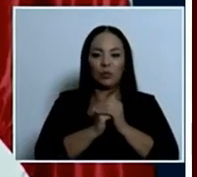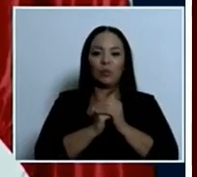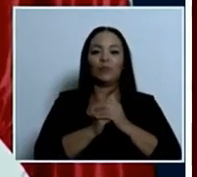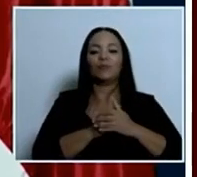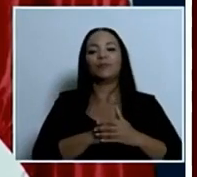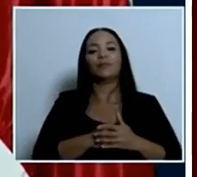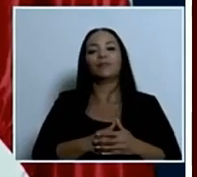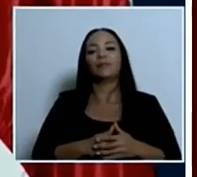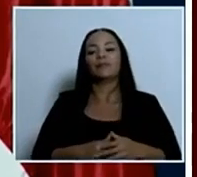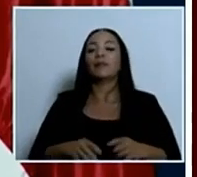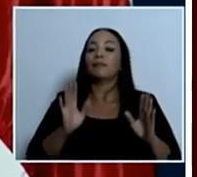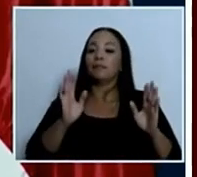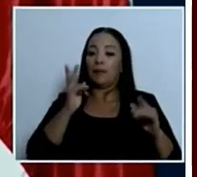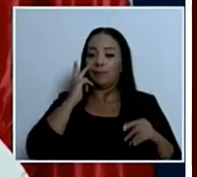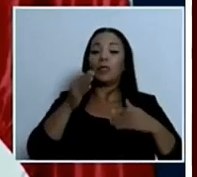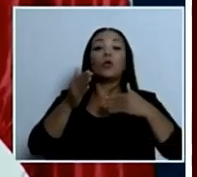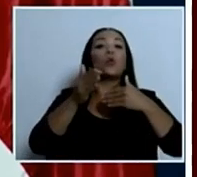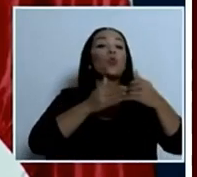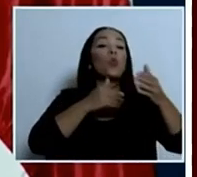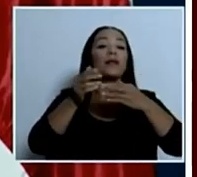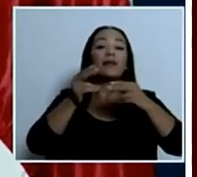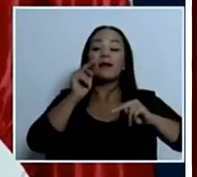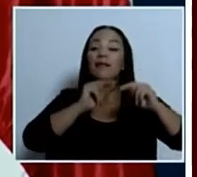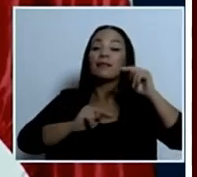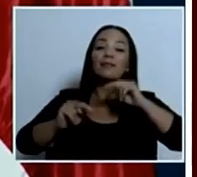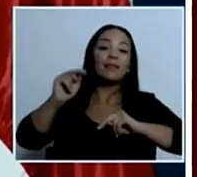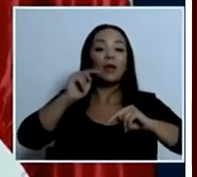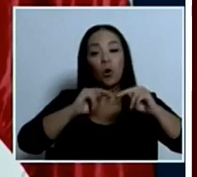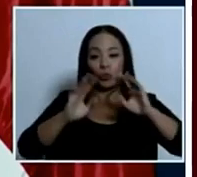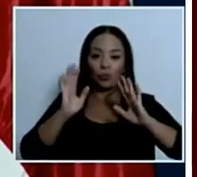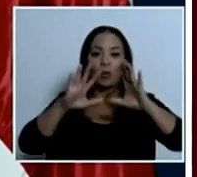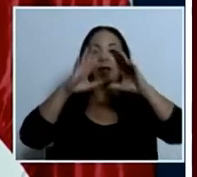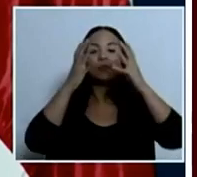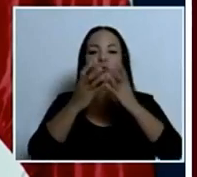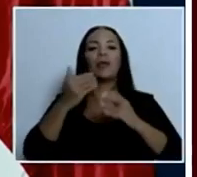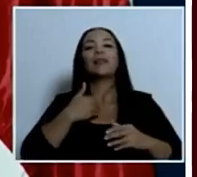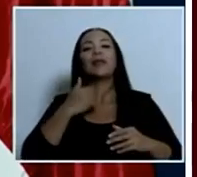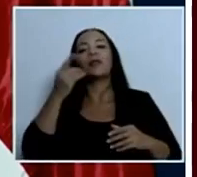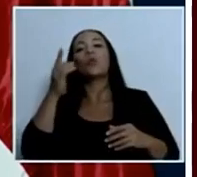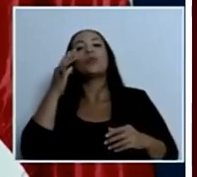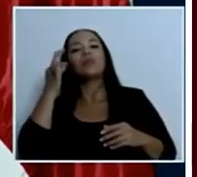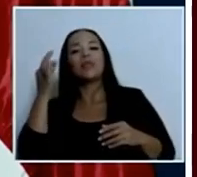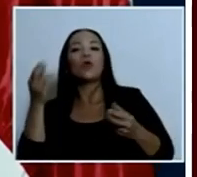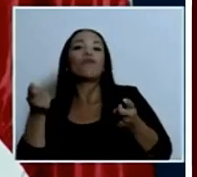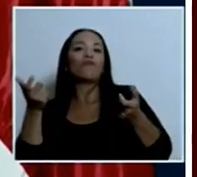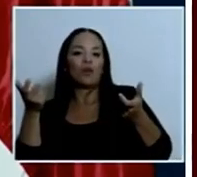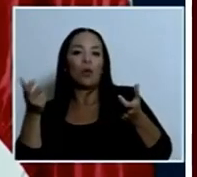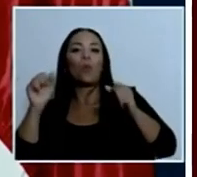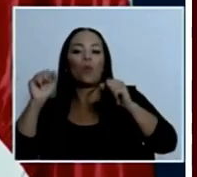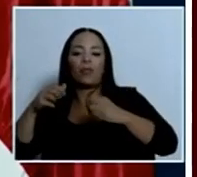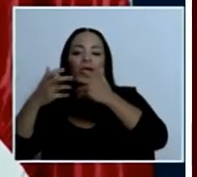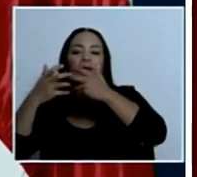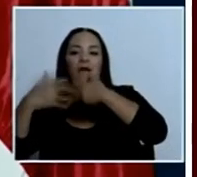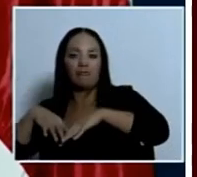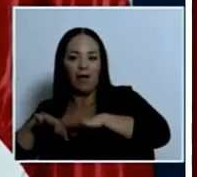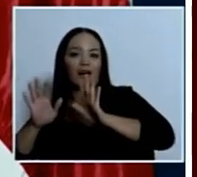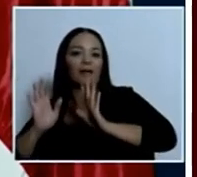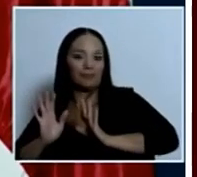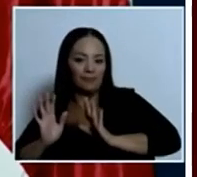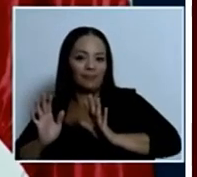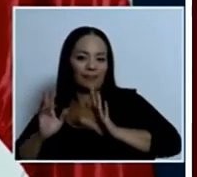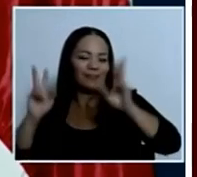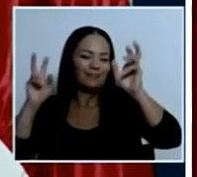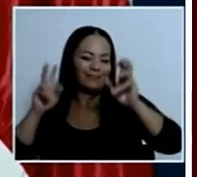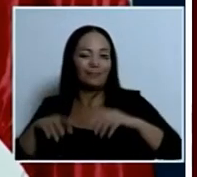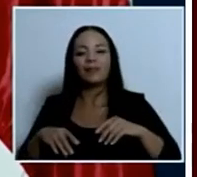cualquier negocio del mundo que tenga un tío rico puede quebrar y que el tío lo